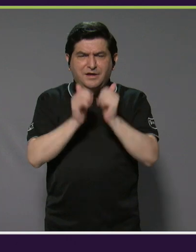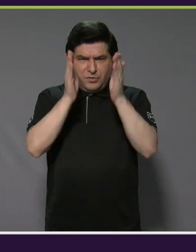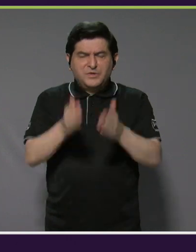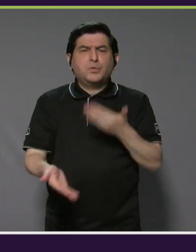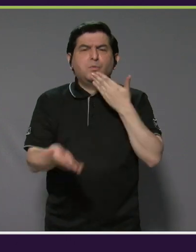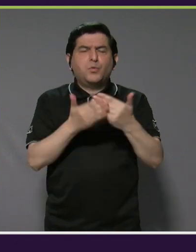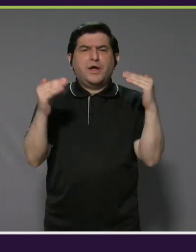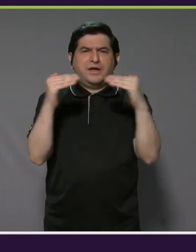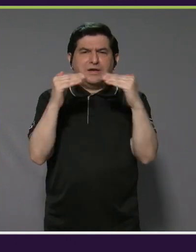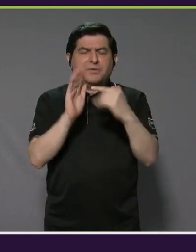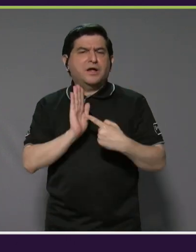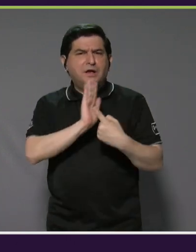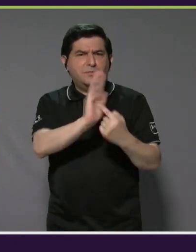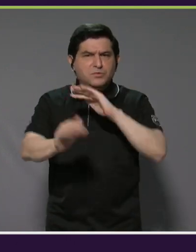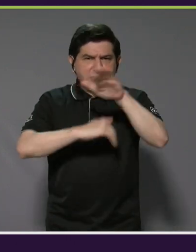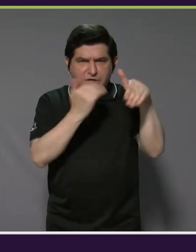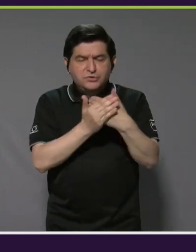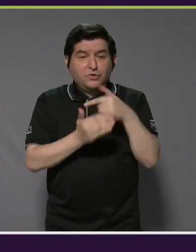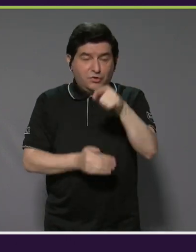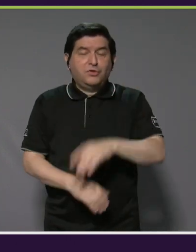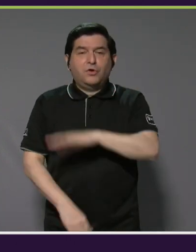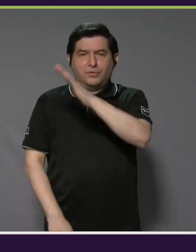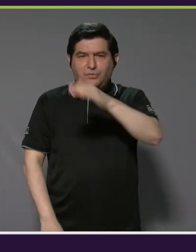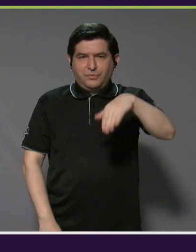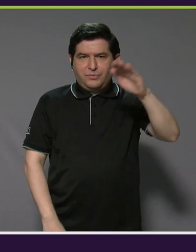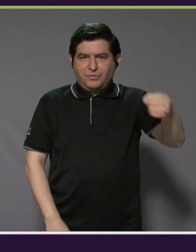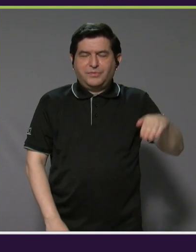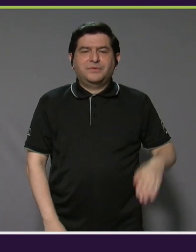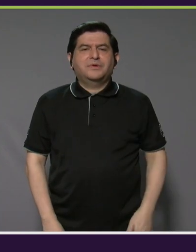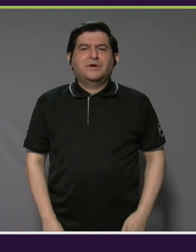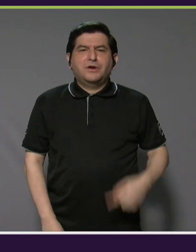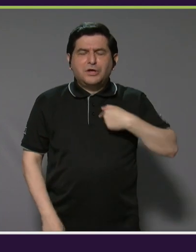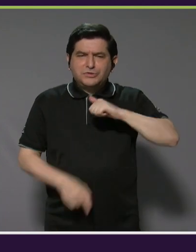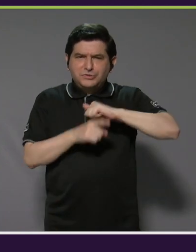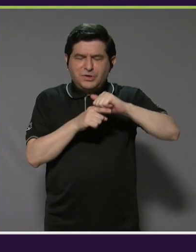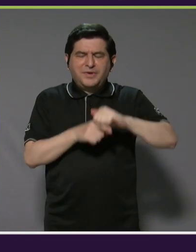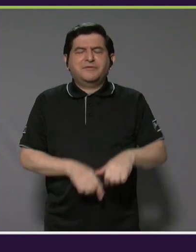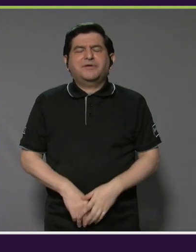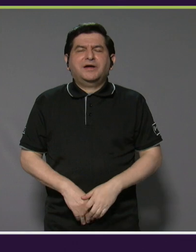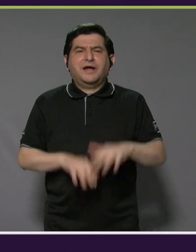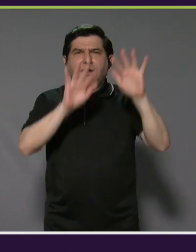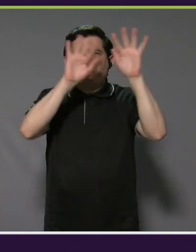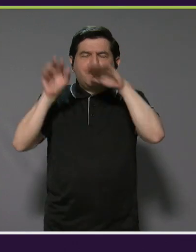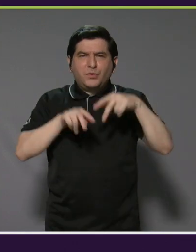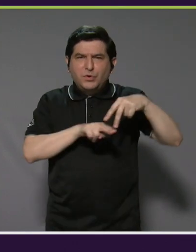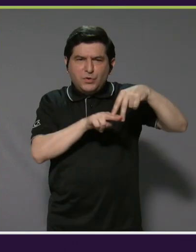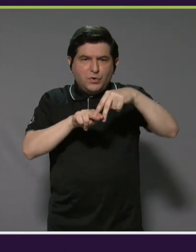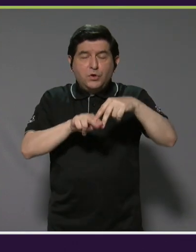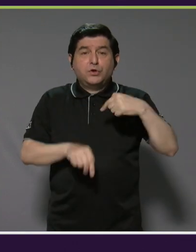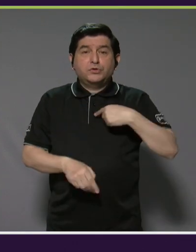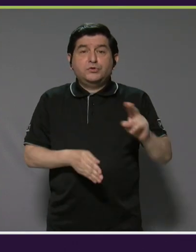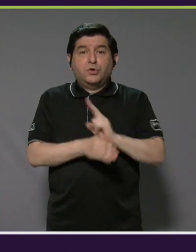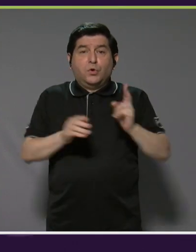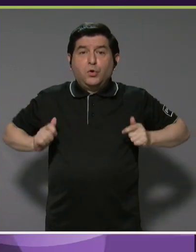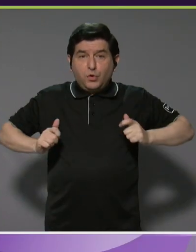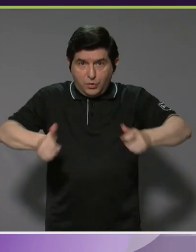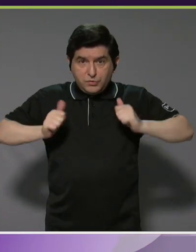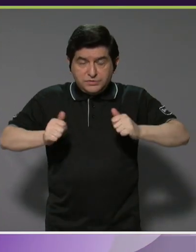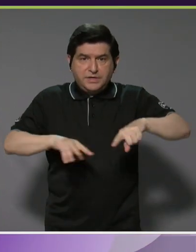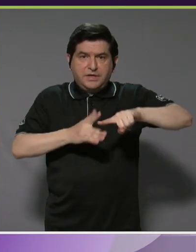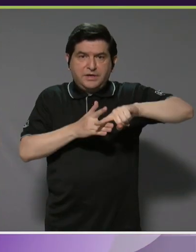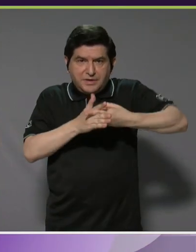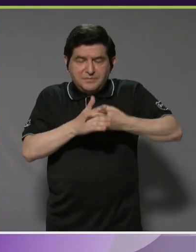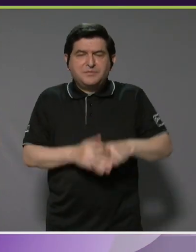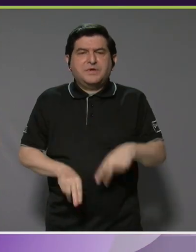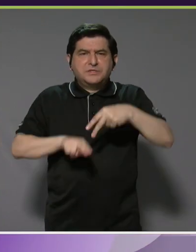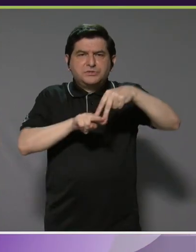buen nivel y han demostrado todo dentro del agua. Yo practicaba snowboarding y cuando me convertí en usuaria de silla de ruedas, empecé en el